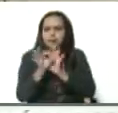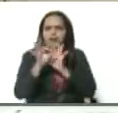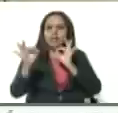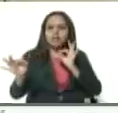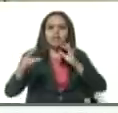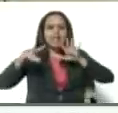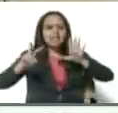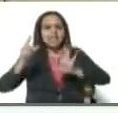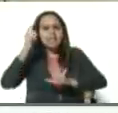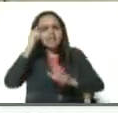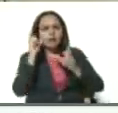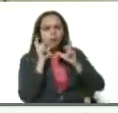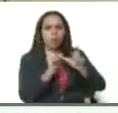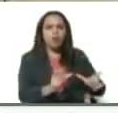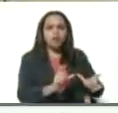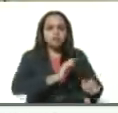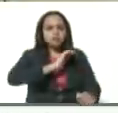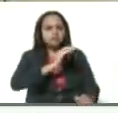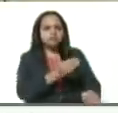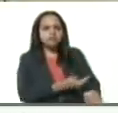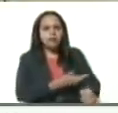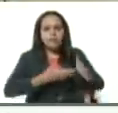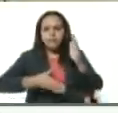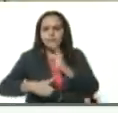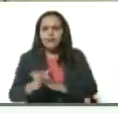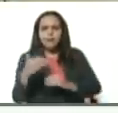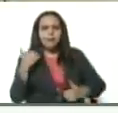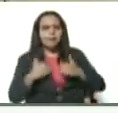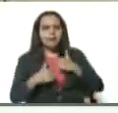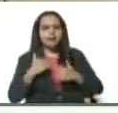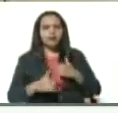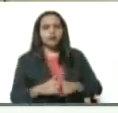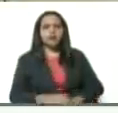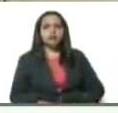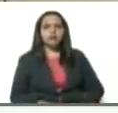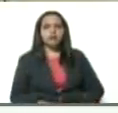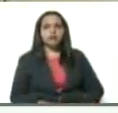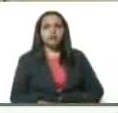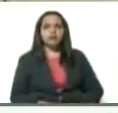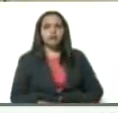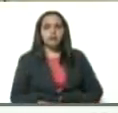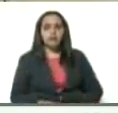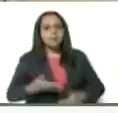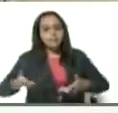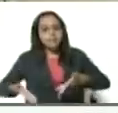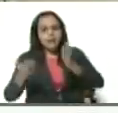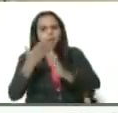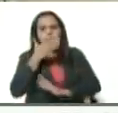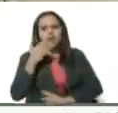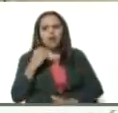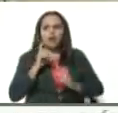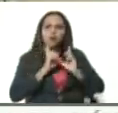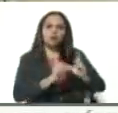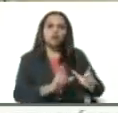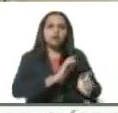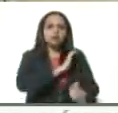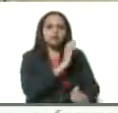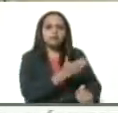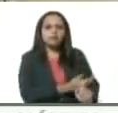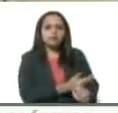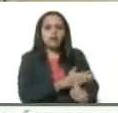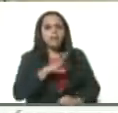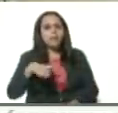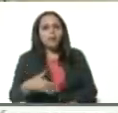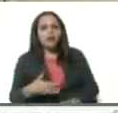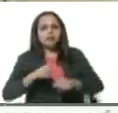Siete días de cuarentena radical. Vamos por el miércoles. Vamos a mejorar la cuarentena radical para